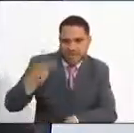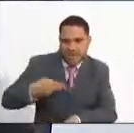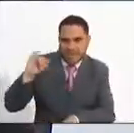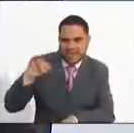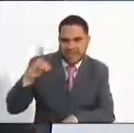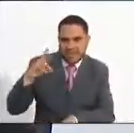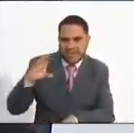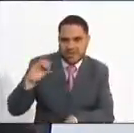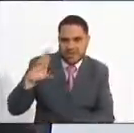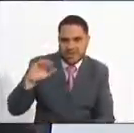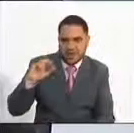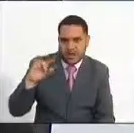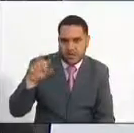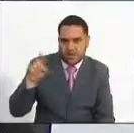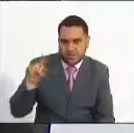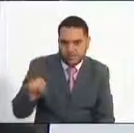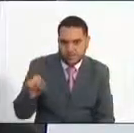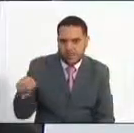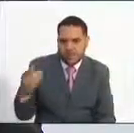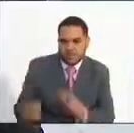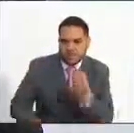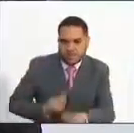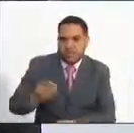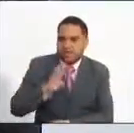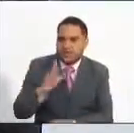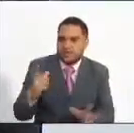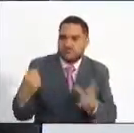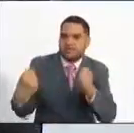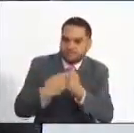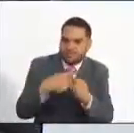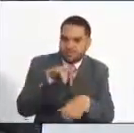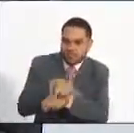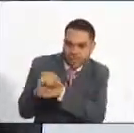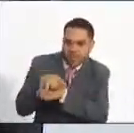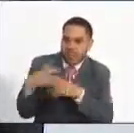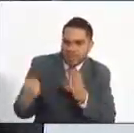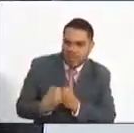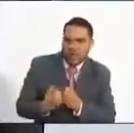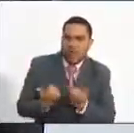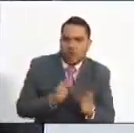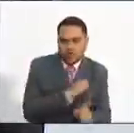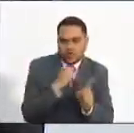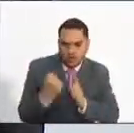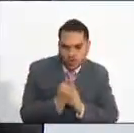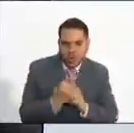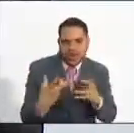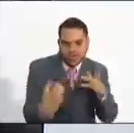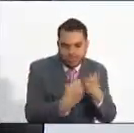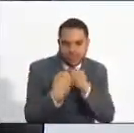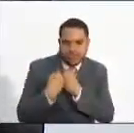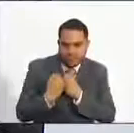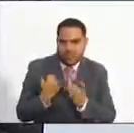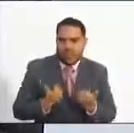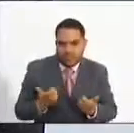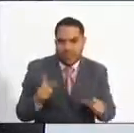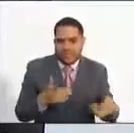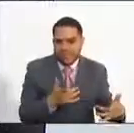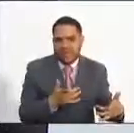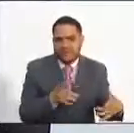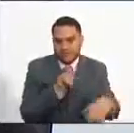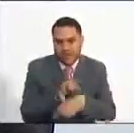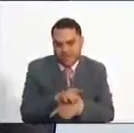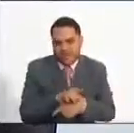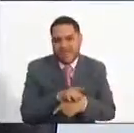trabajando, como mencioné, con las superintendencias de sociedades, superintendencia de subsidio familiar, la